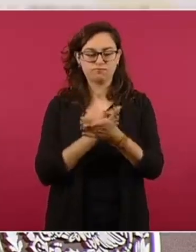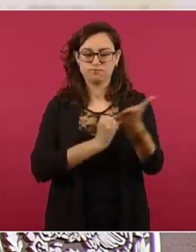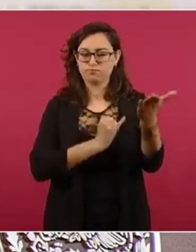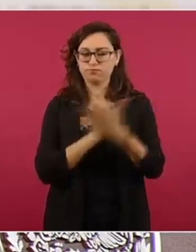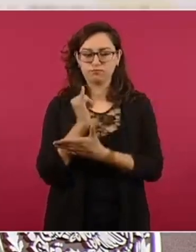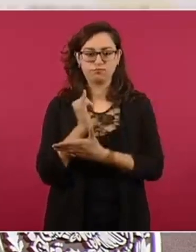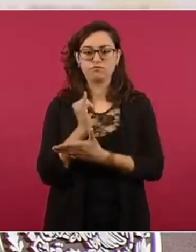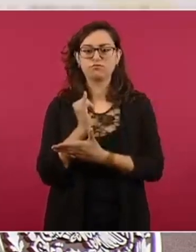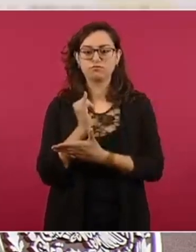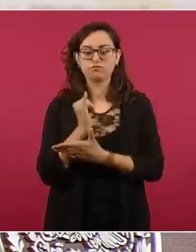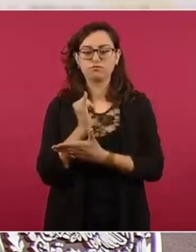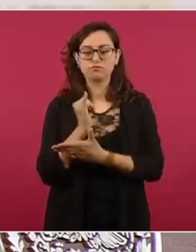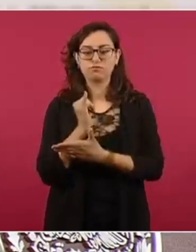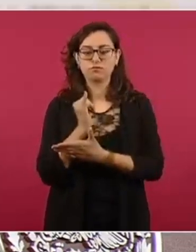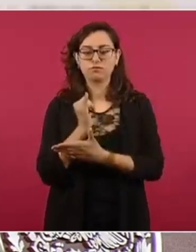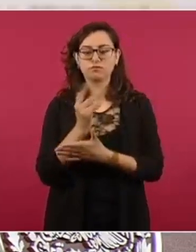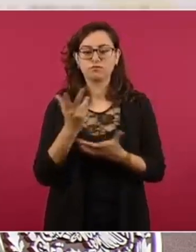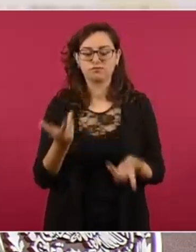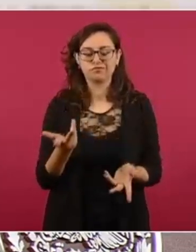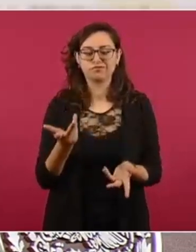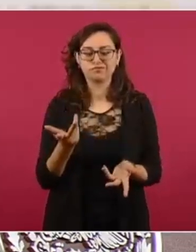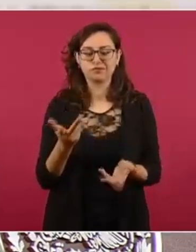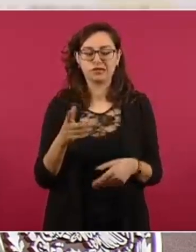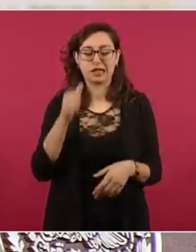estamos recibiendo desde ayer,